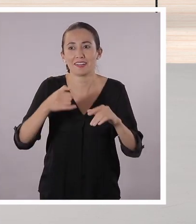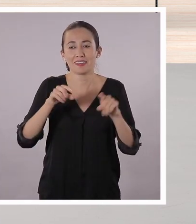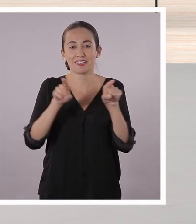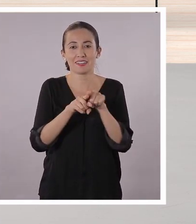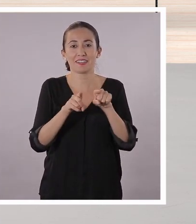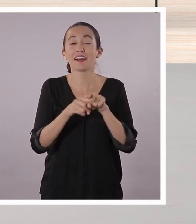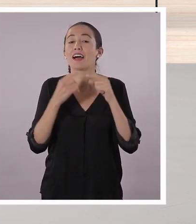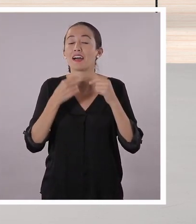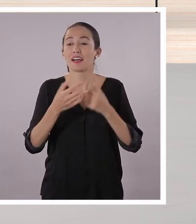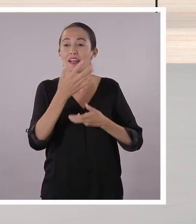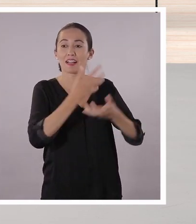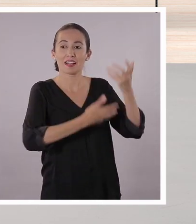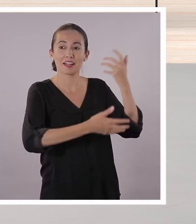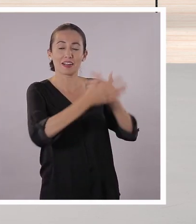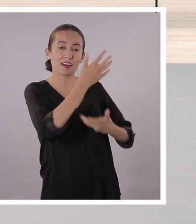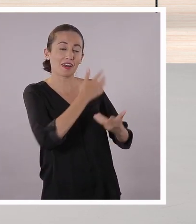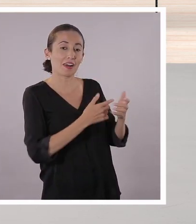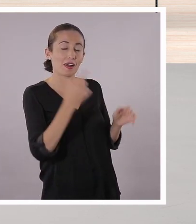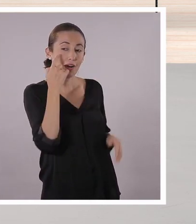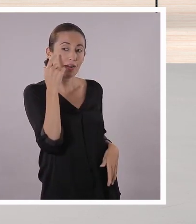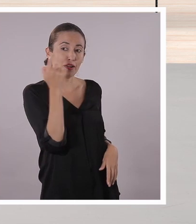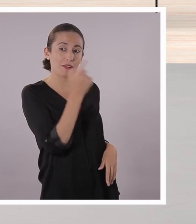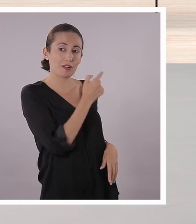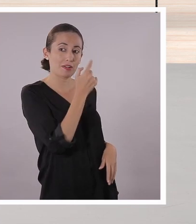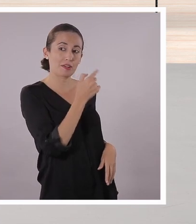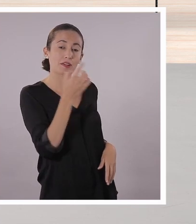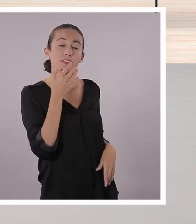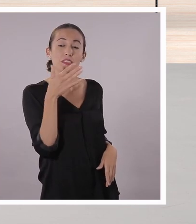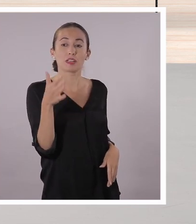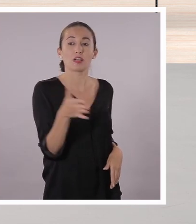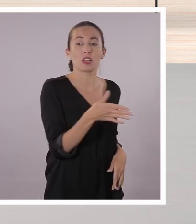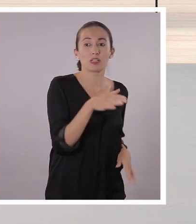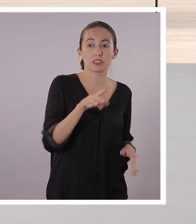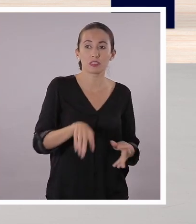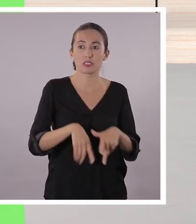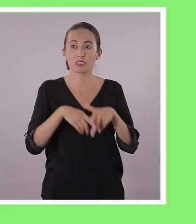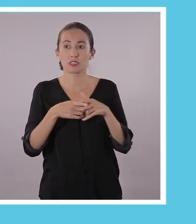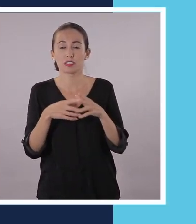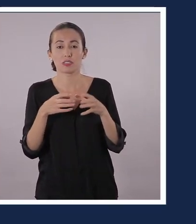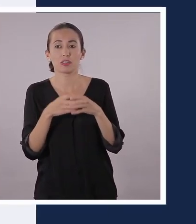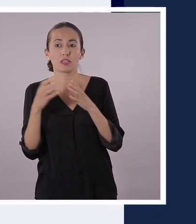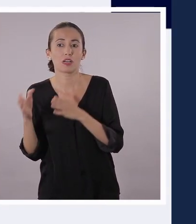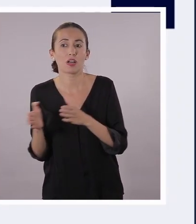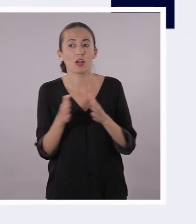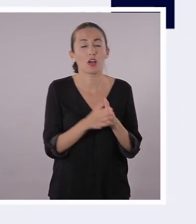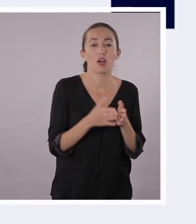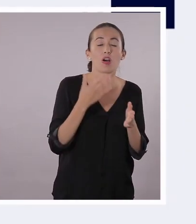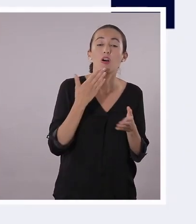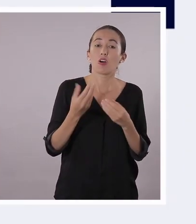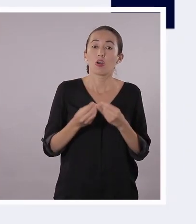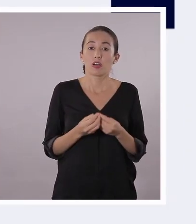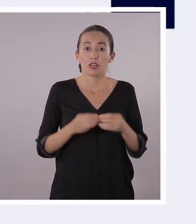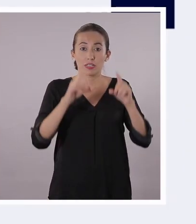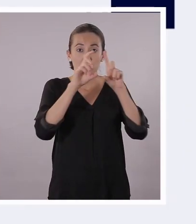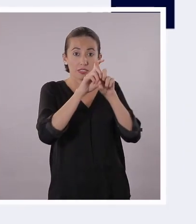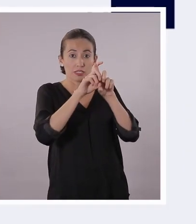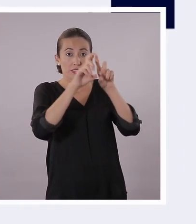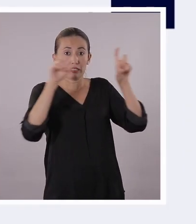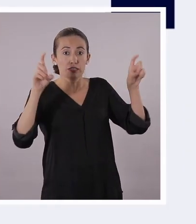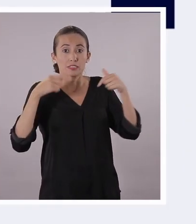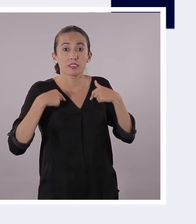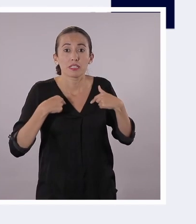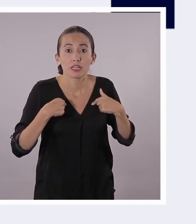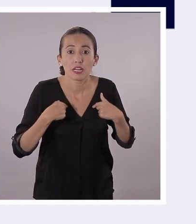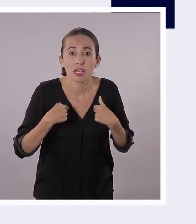social. Vamos a analizar junto a mí cada una de estas imágenes. Empecemos con la primera. El título dice de esta imagen,